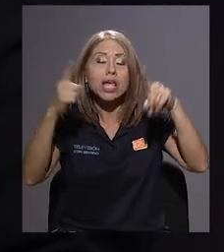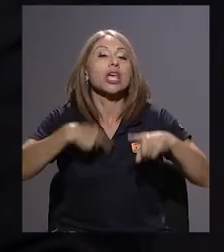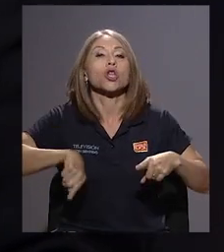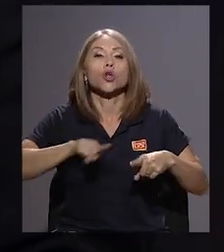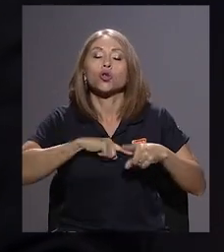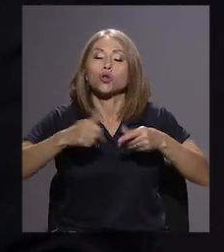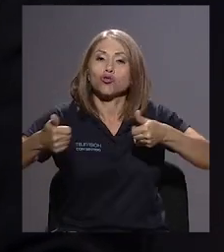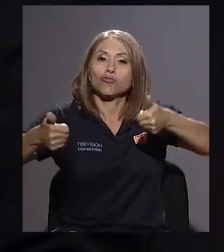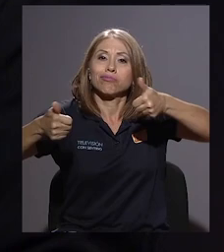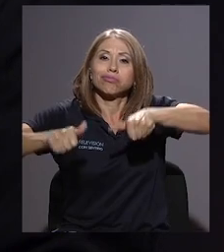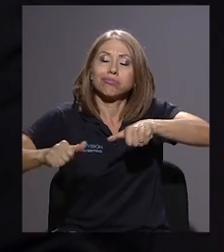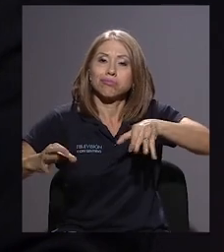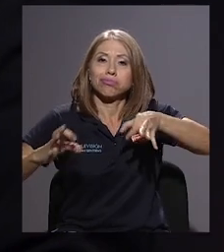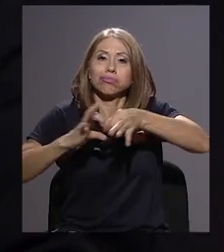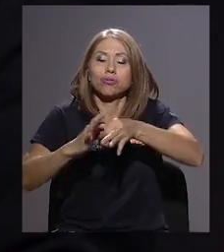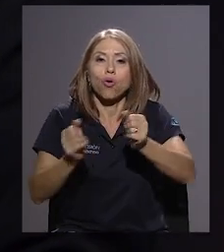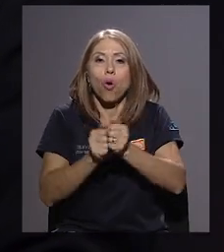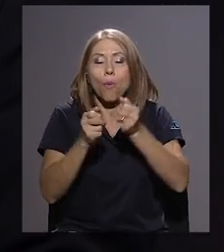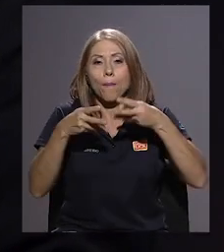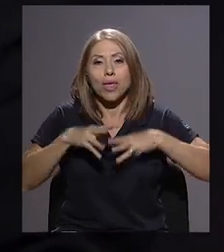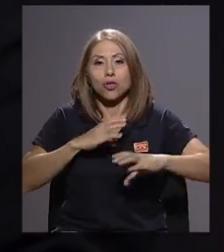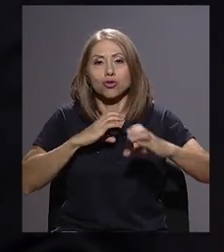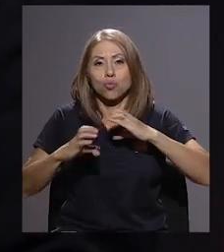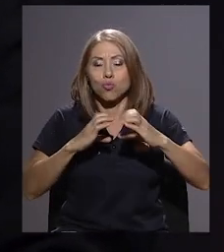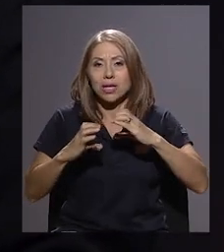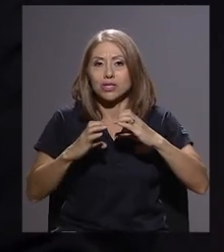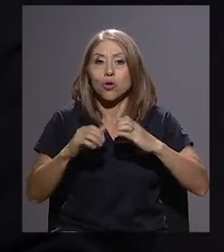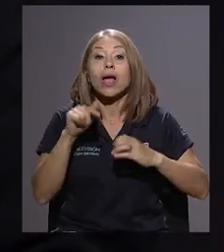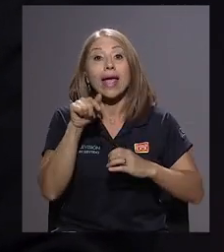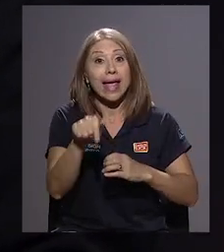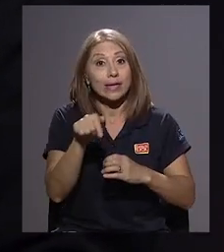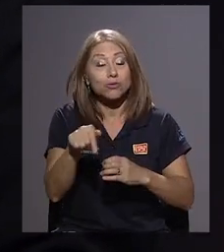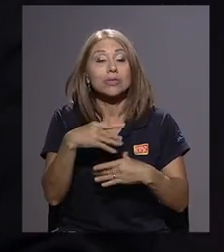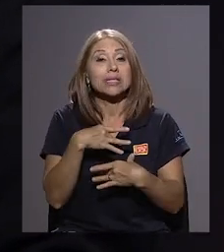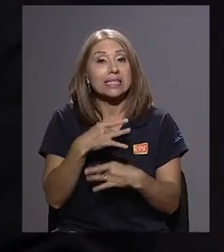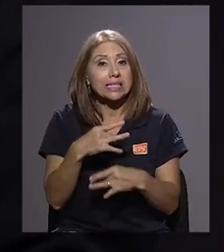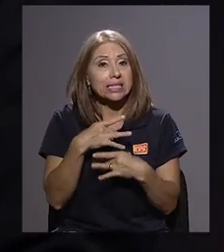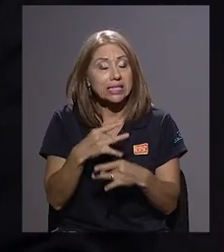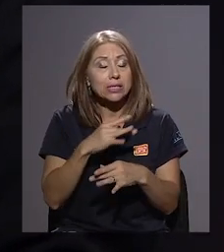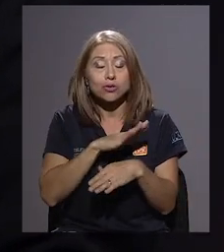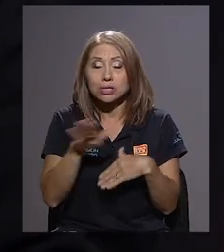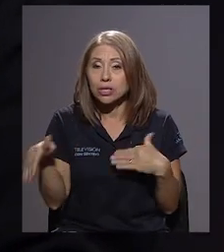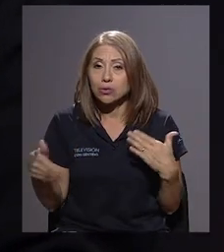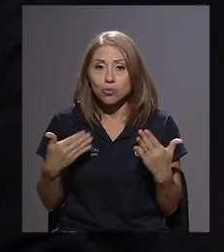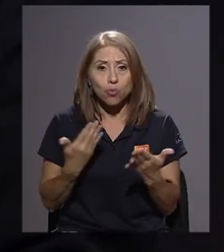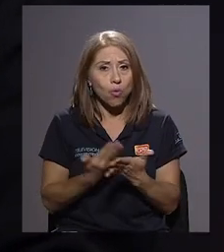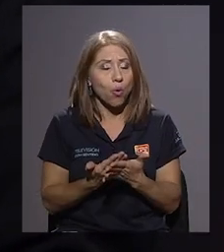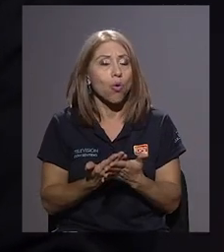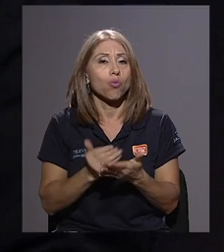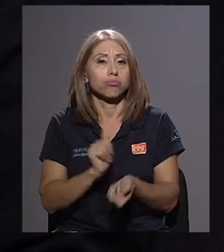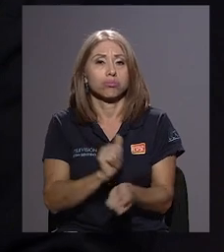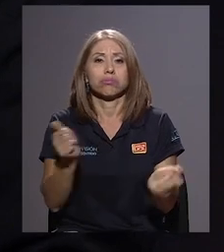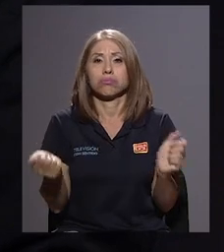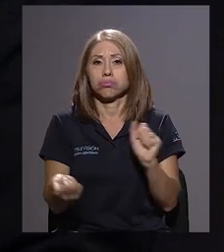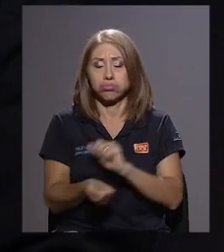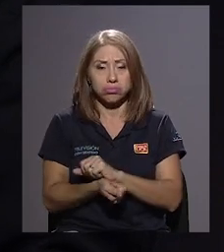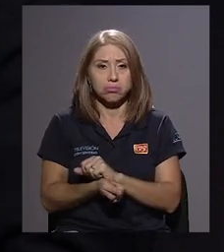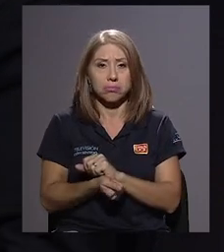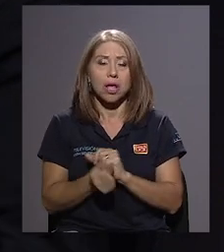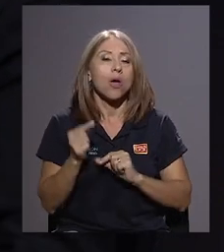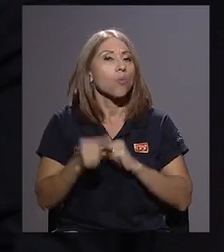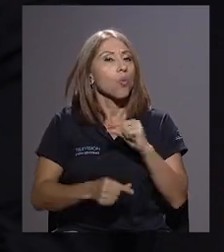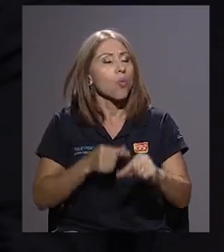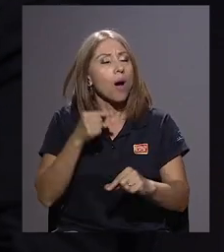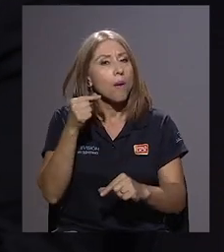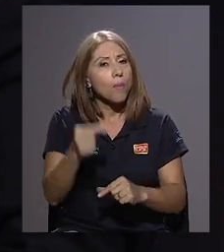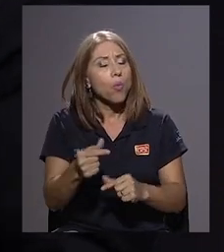con medios de comunicación. Yo creo que los medios de comunicación también son muy interesados en que todo esto pueda cambiar y que poco